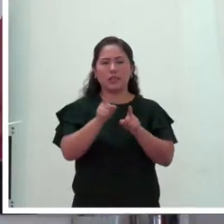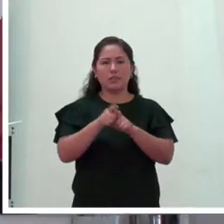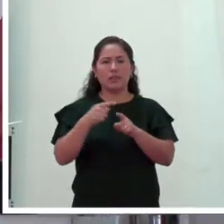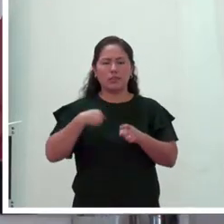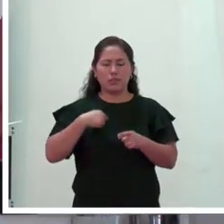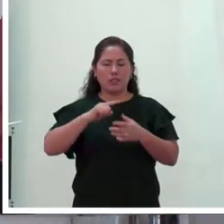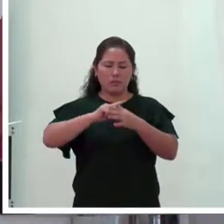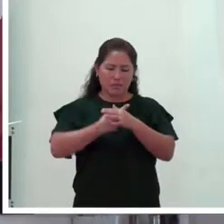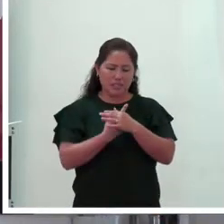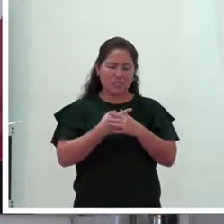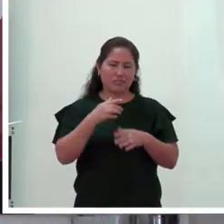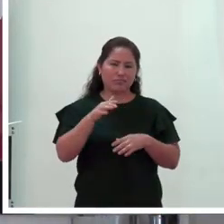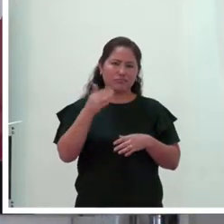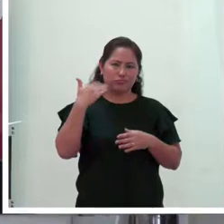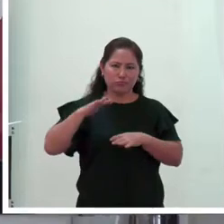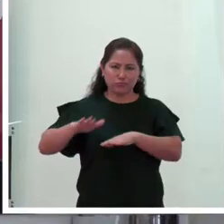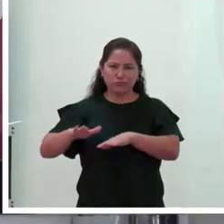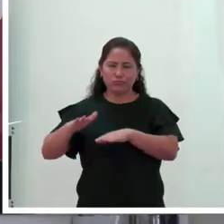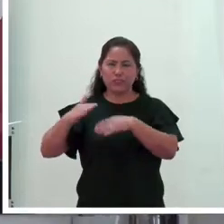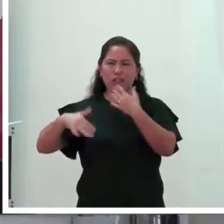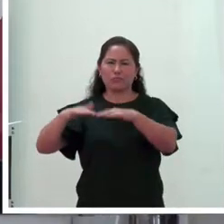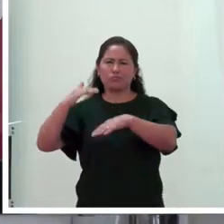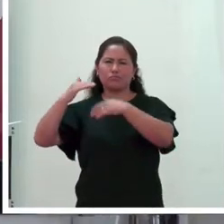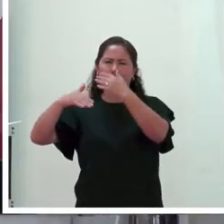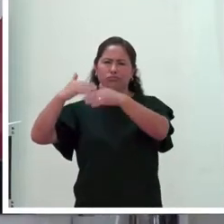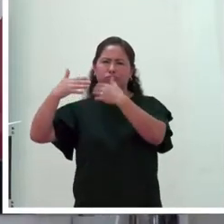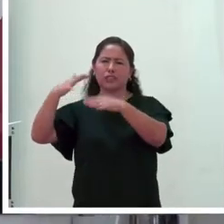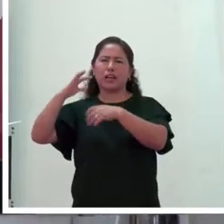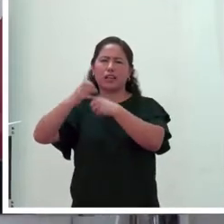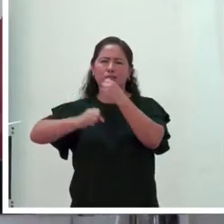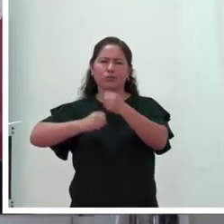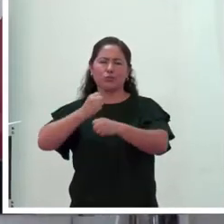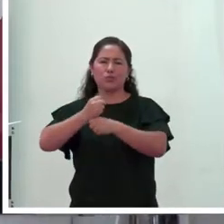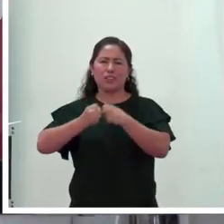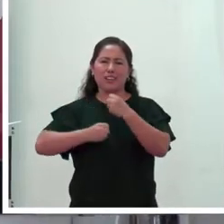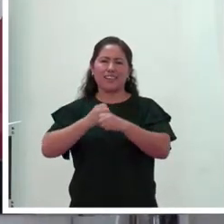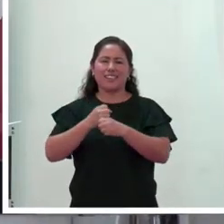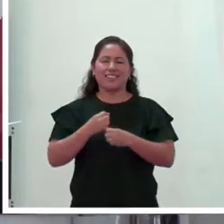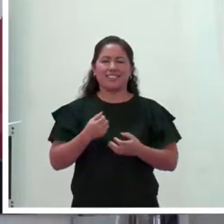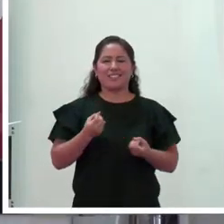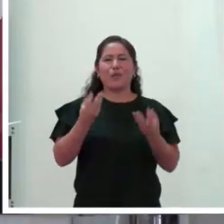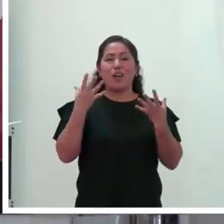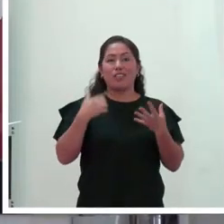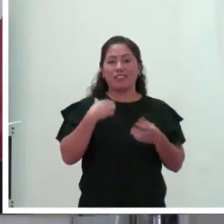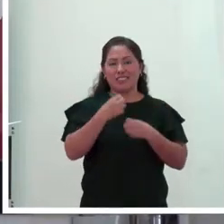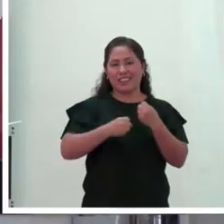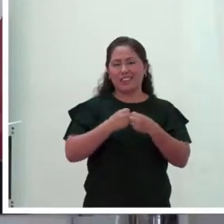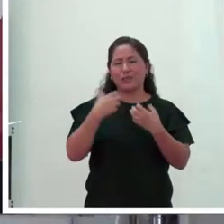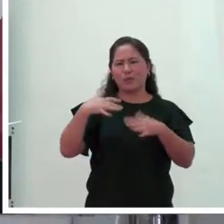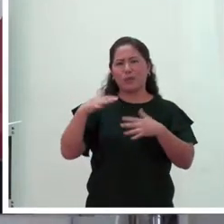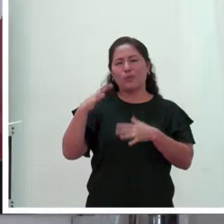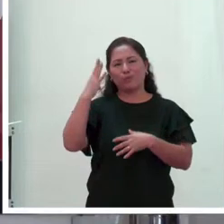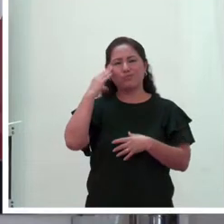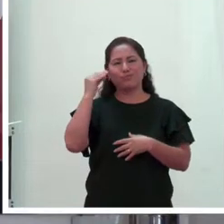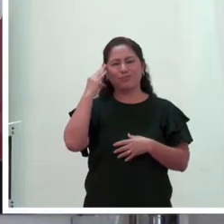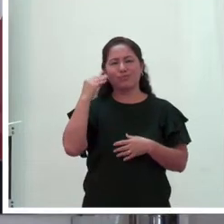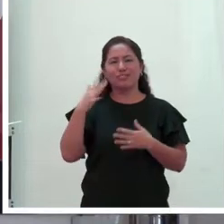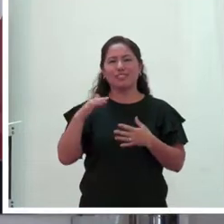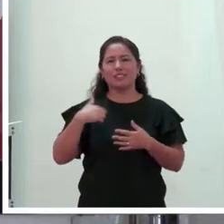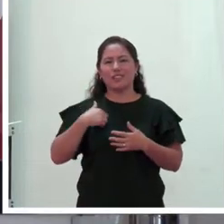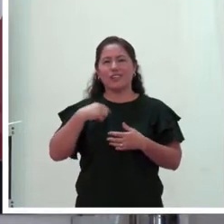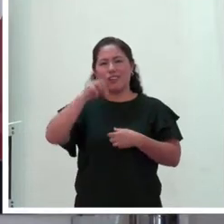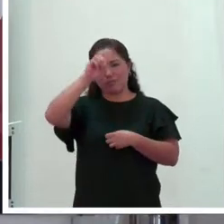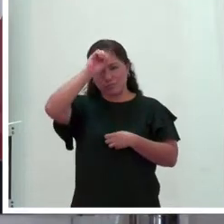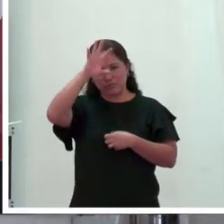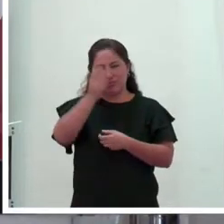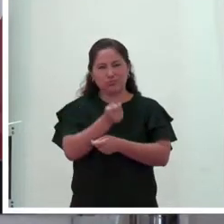muy chica y ya tengo más de varios años, mejor no le digo cuántos años, pero ya varias décadas de ser bombero,